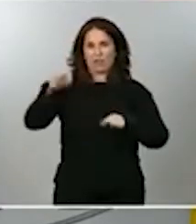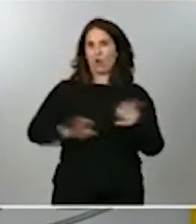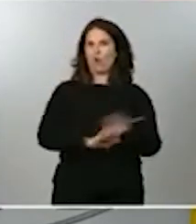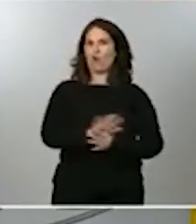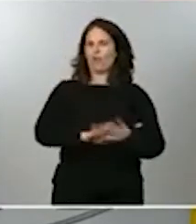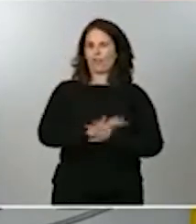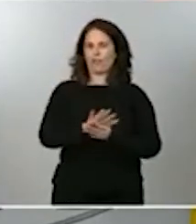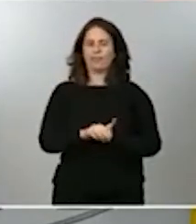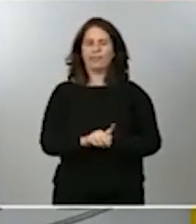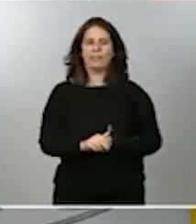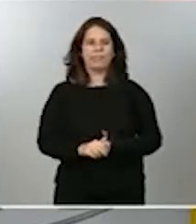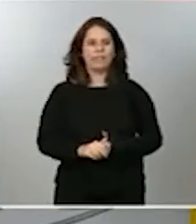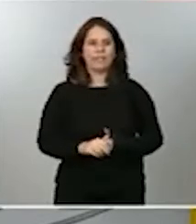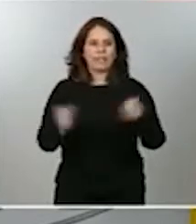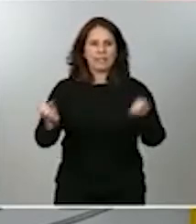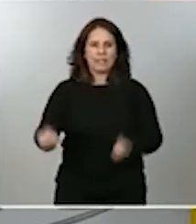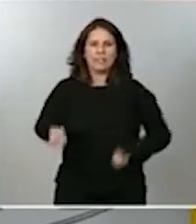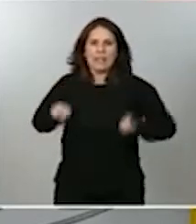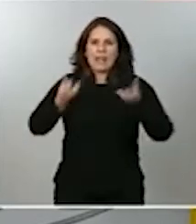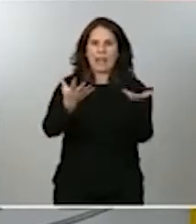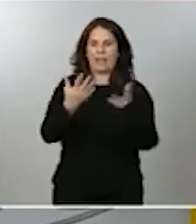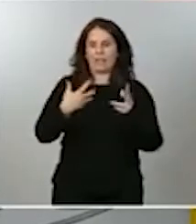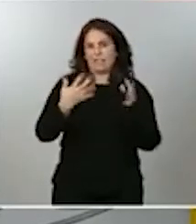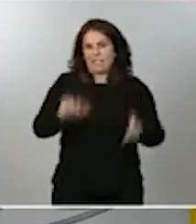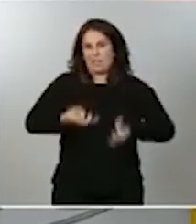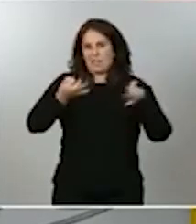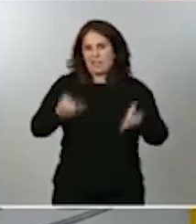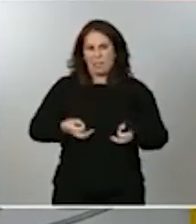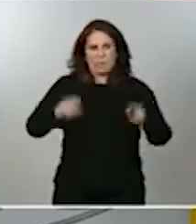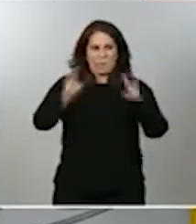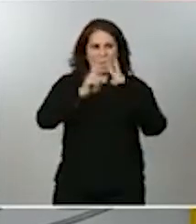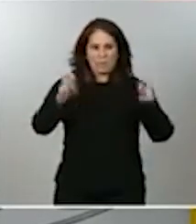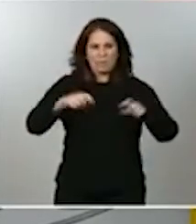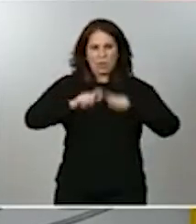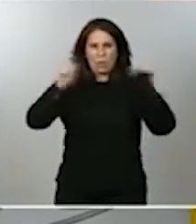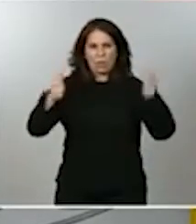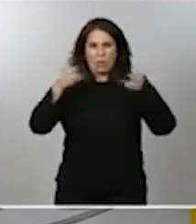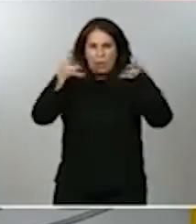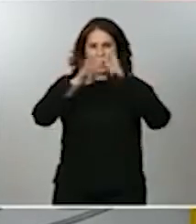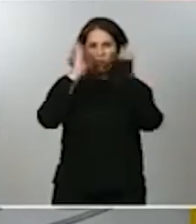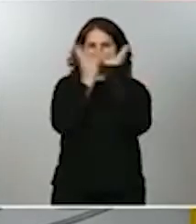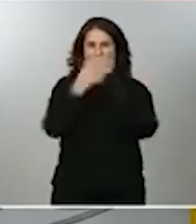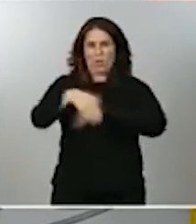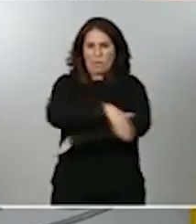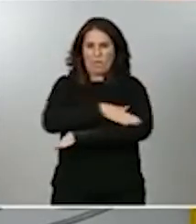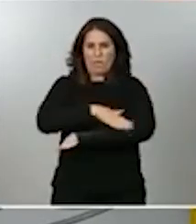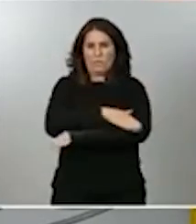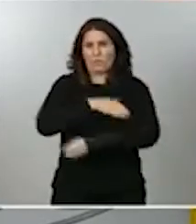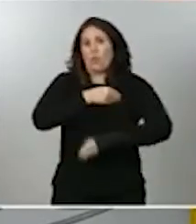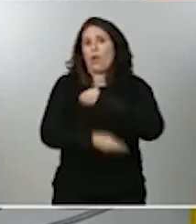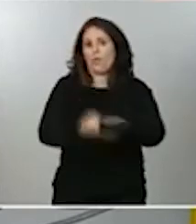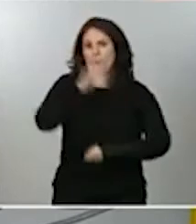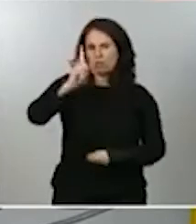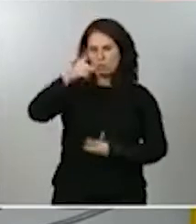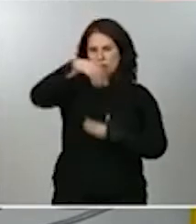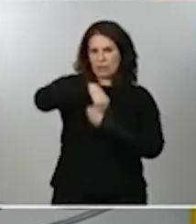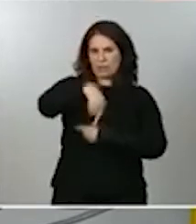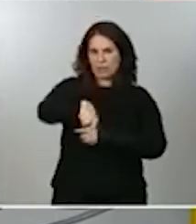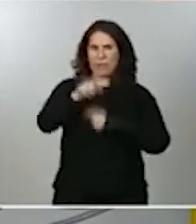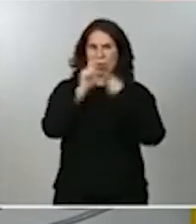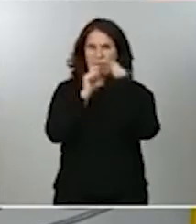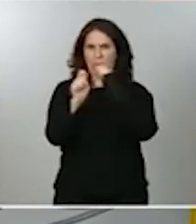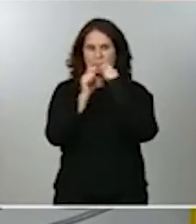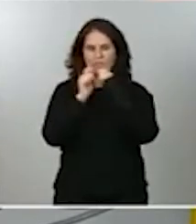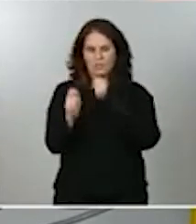siempre, al principio de nuestra reunión del Consejo de Ministros, y así lo hacemos también en esta rueda de prensa, queremos dar nuestro